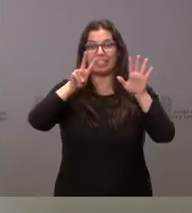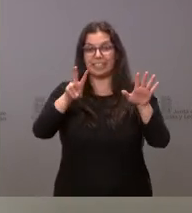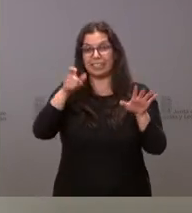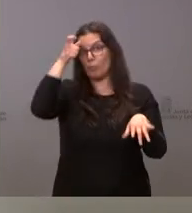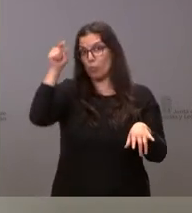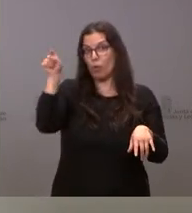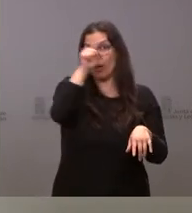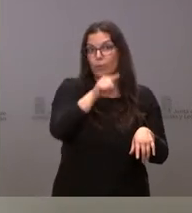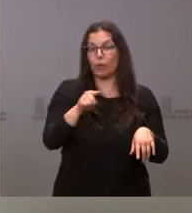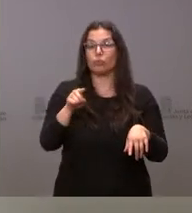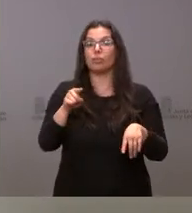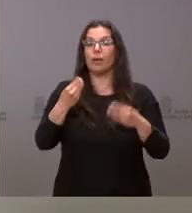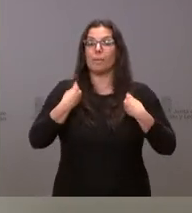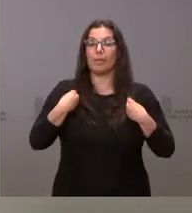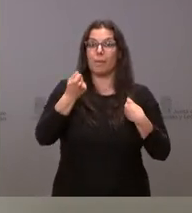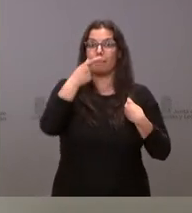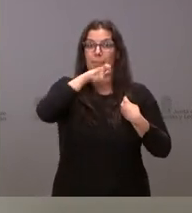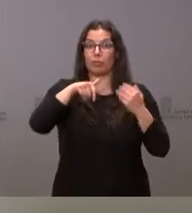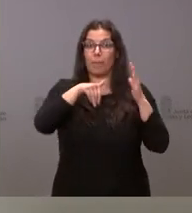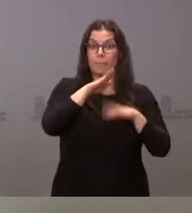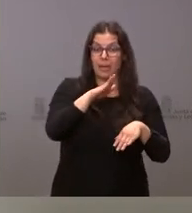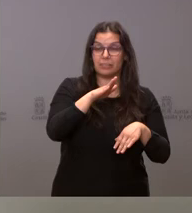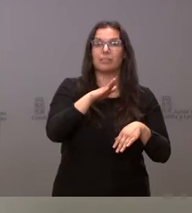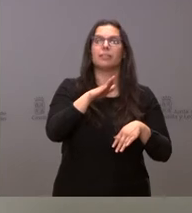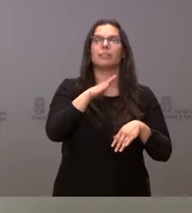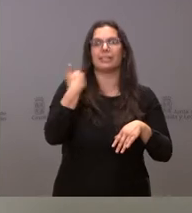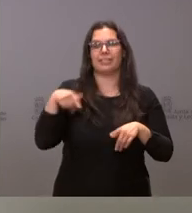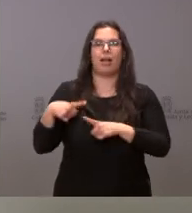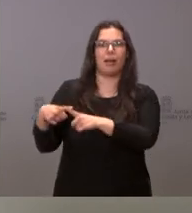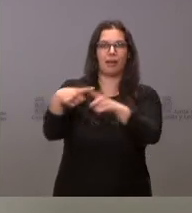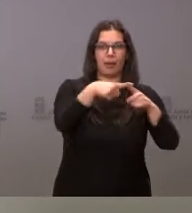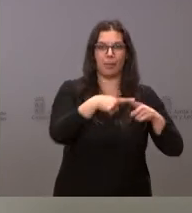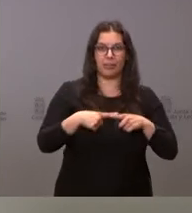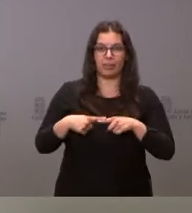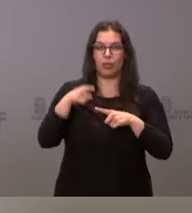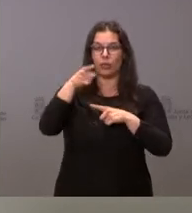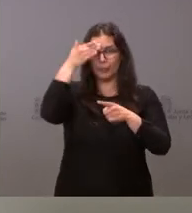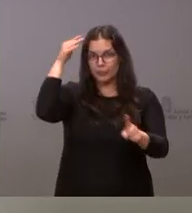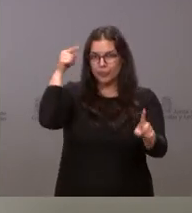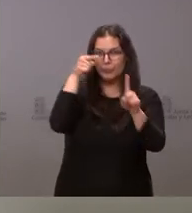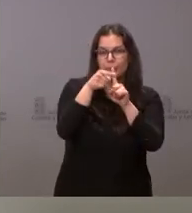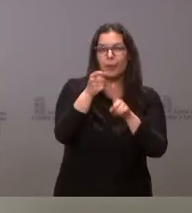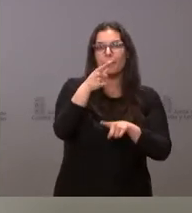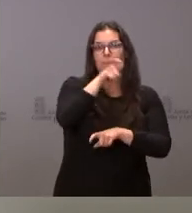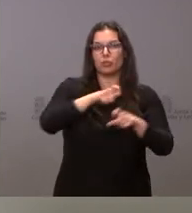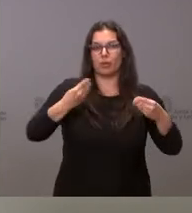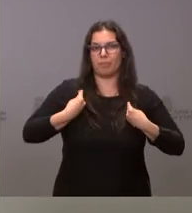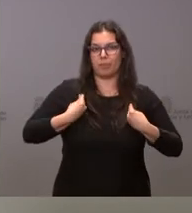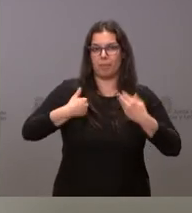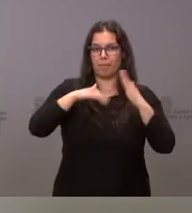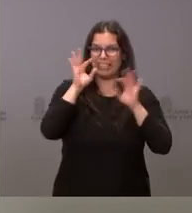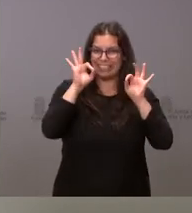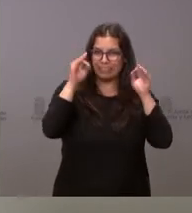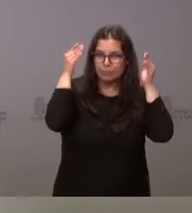habitantes, que son los beneficiarios por esta medida en el ámbito municipal, porque es una medida dirigida a los municipios de más de mil habitantes. Saben ustedes que